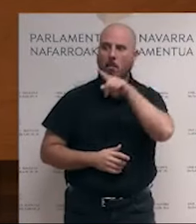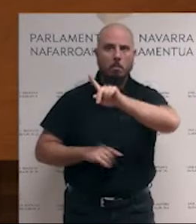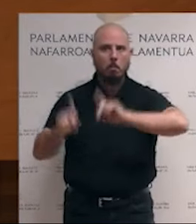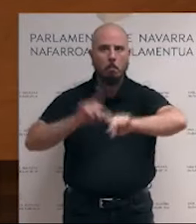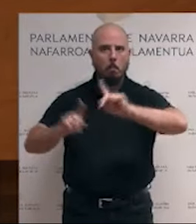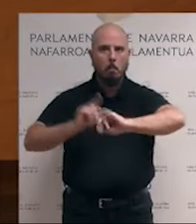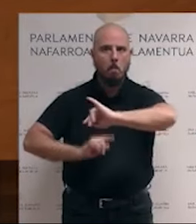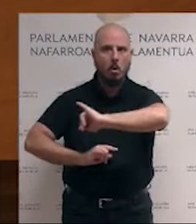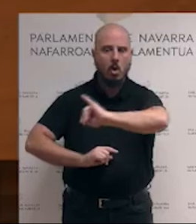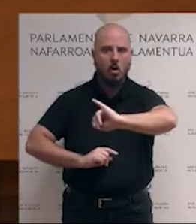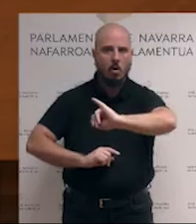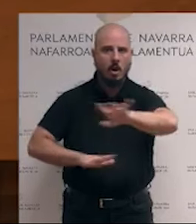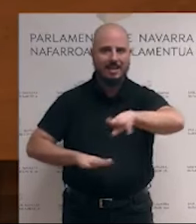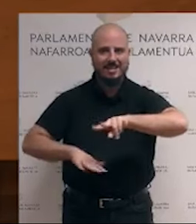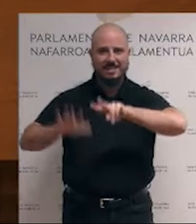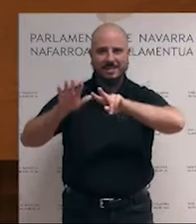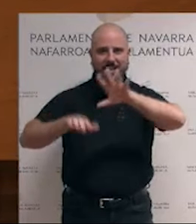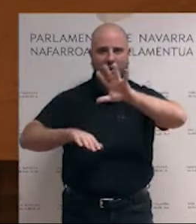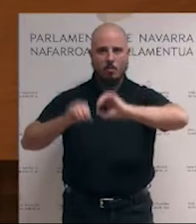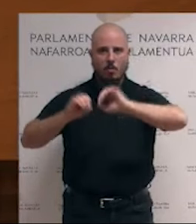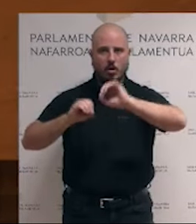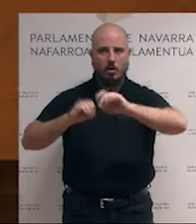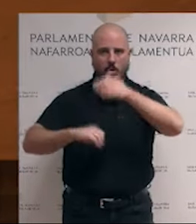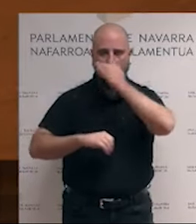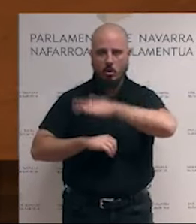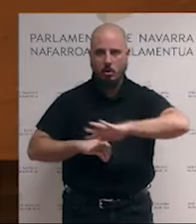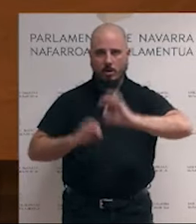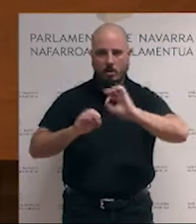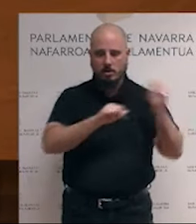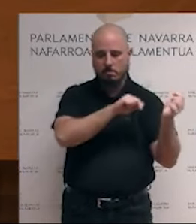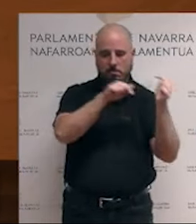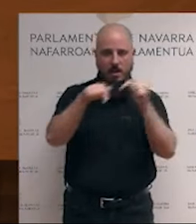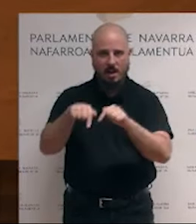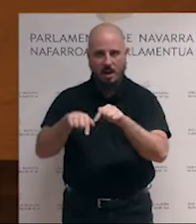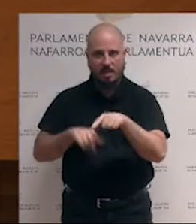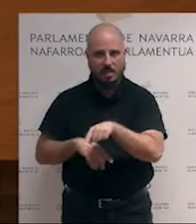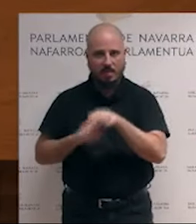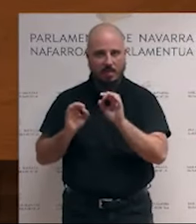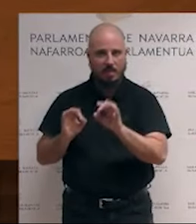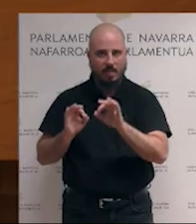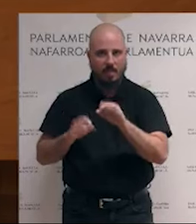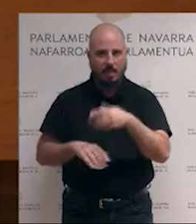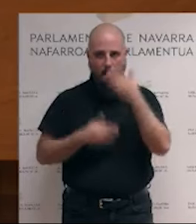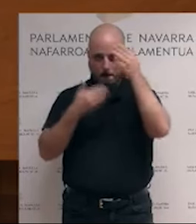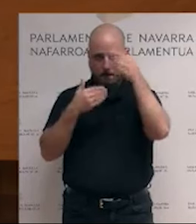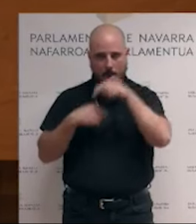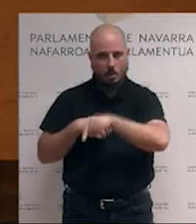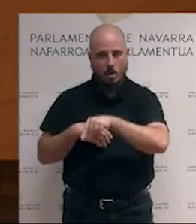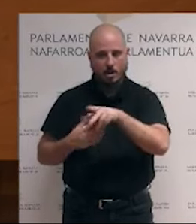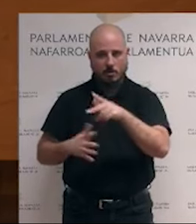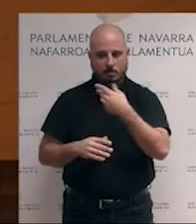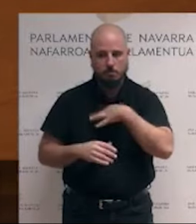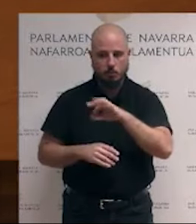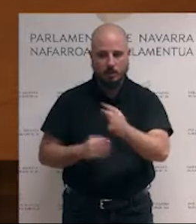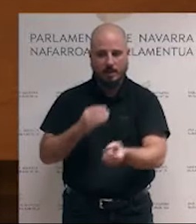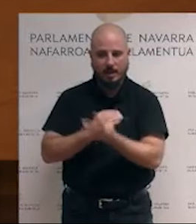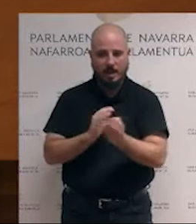en la que el 75% de los escolares son inmigrantes, son marroquíes. Pueden surgir guetos.